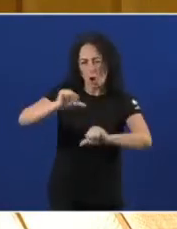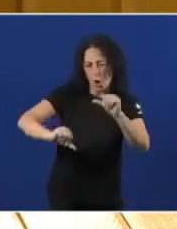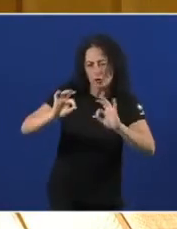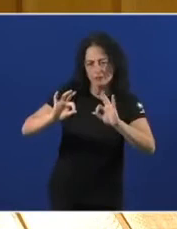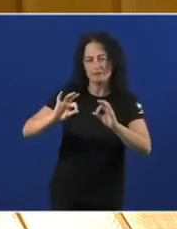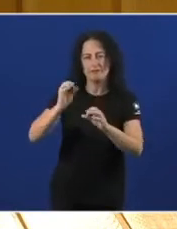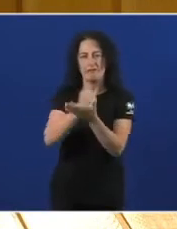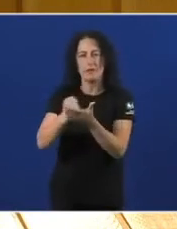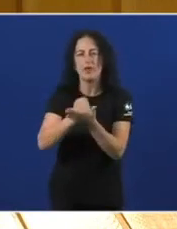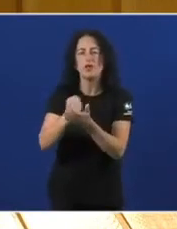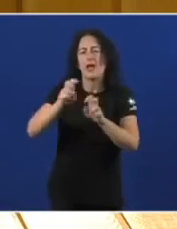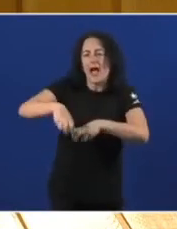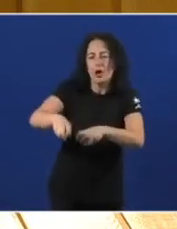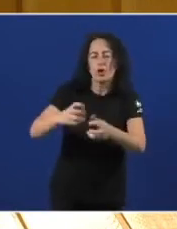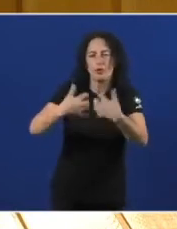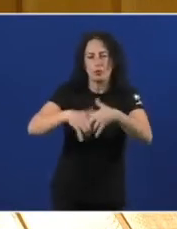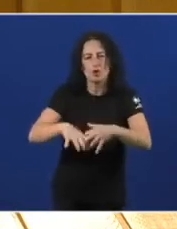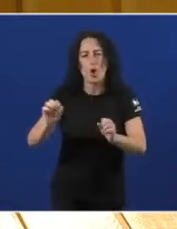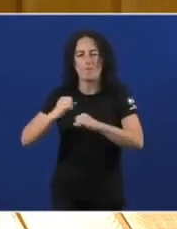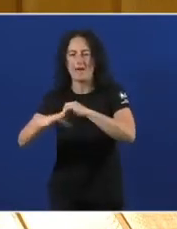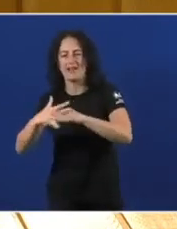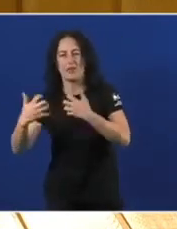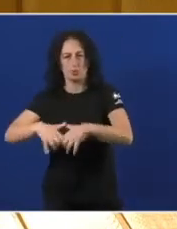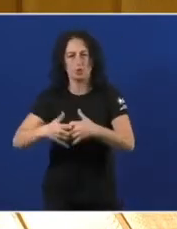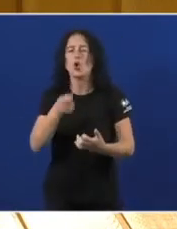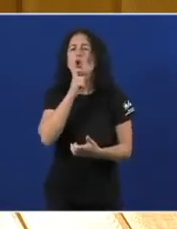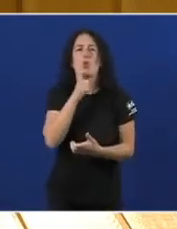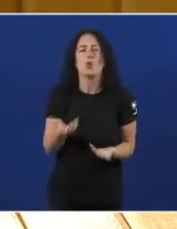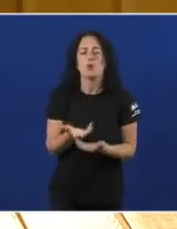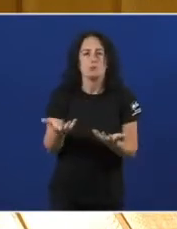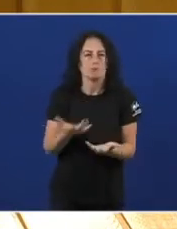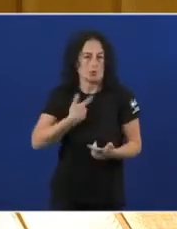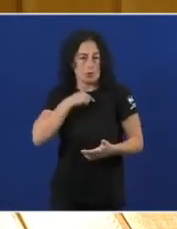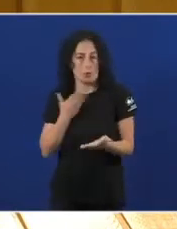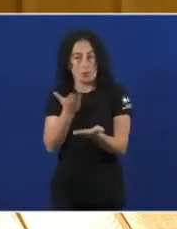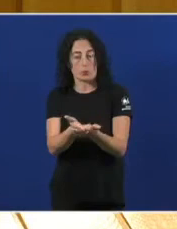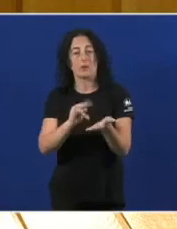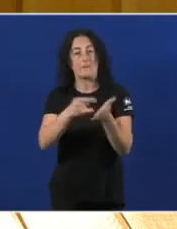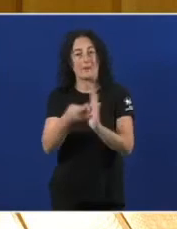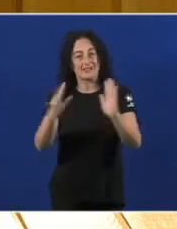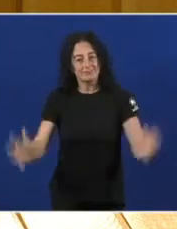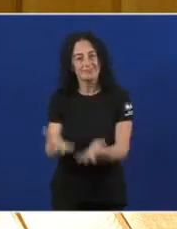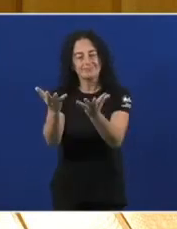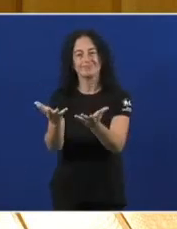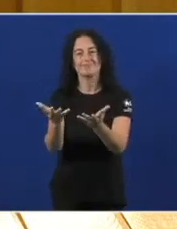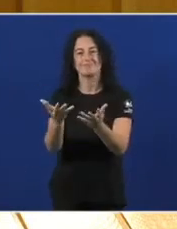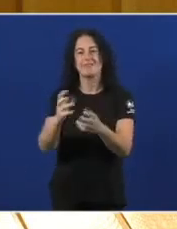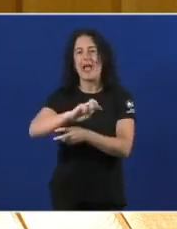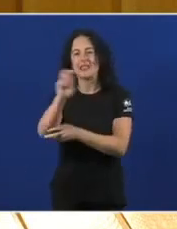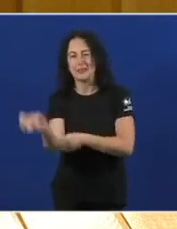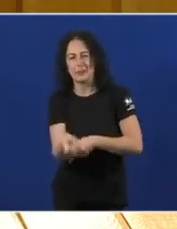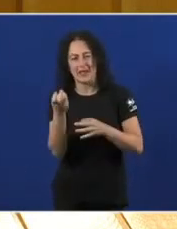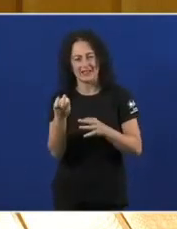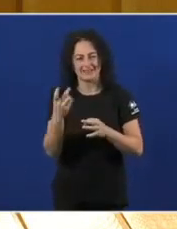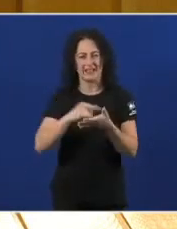A agroindustria O marindustria E como se pode Pois nos proponemos Un plan Para o fomento De actividade tecnolóxica E